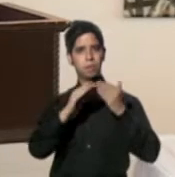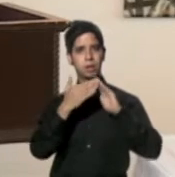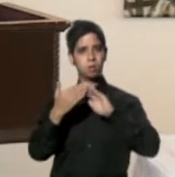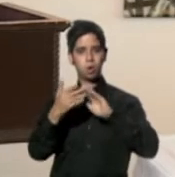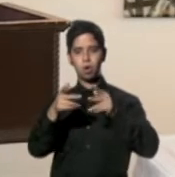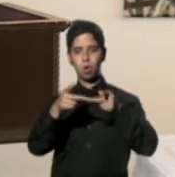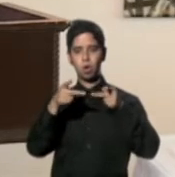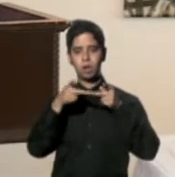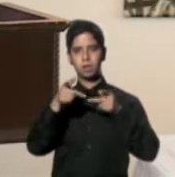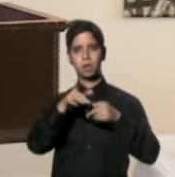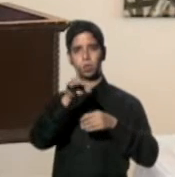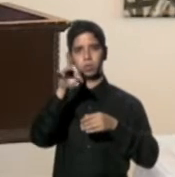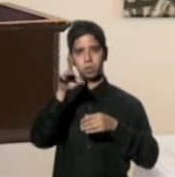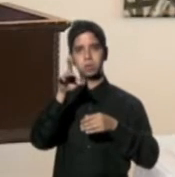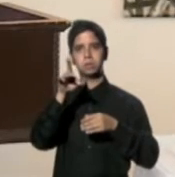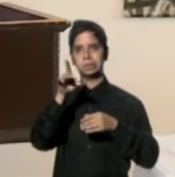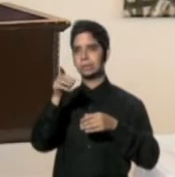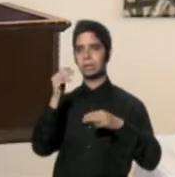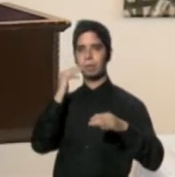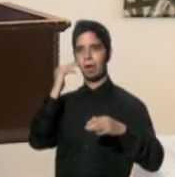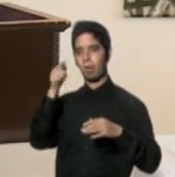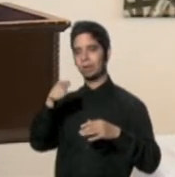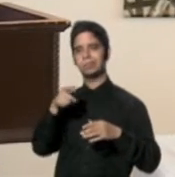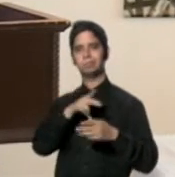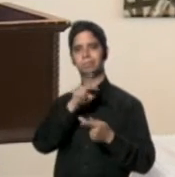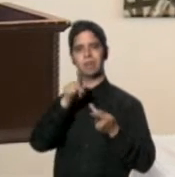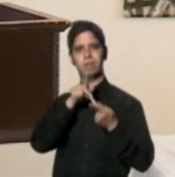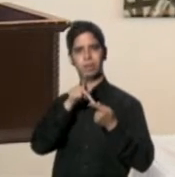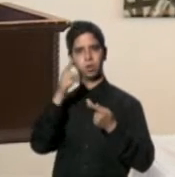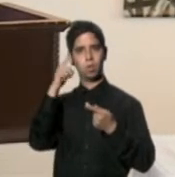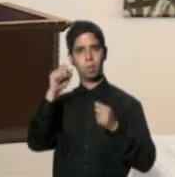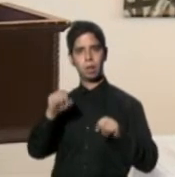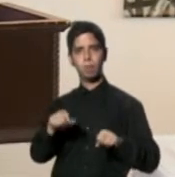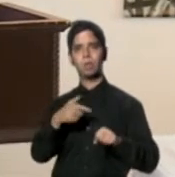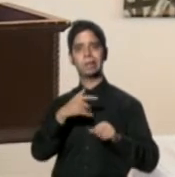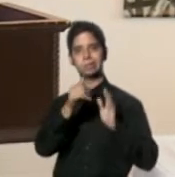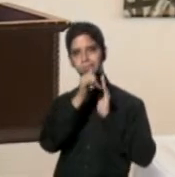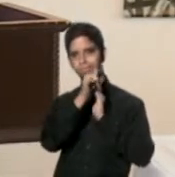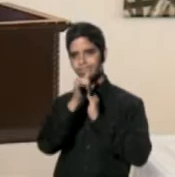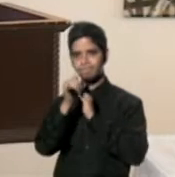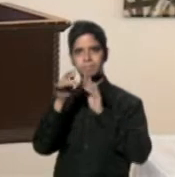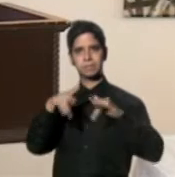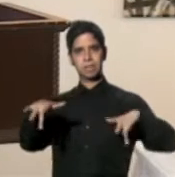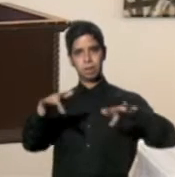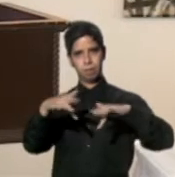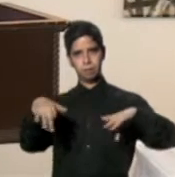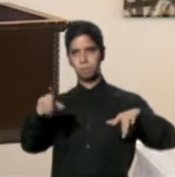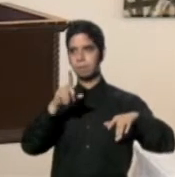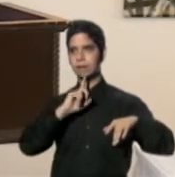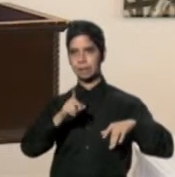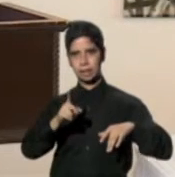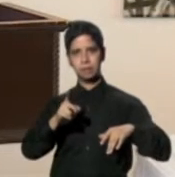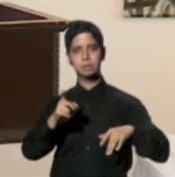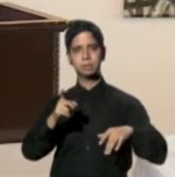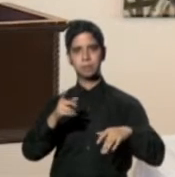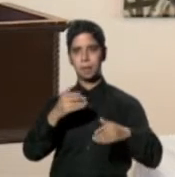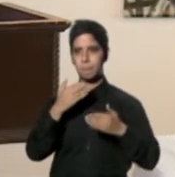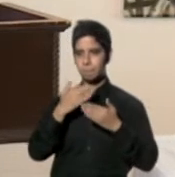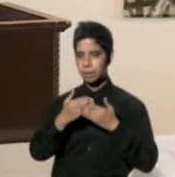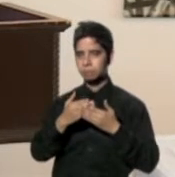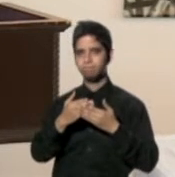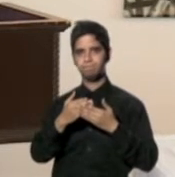conseguido en el área de Mayagüez han sido perfectos para hacer esta película, bien real, bien